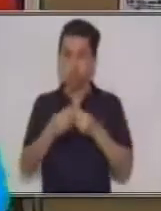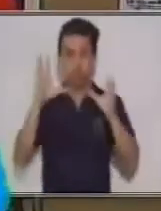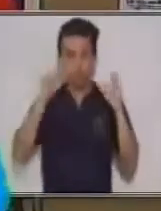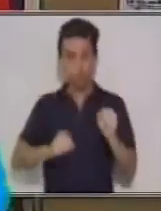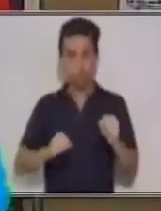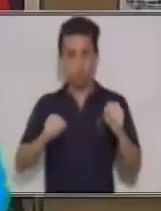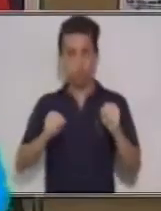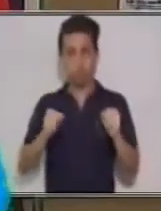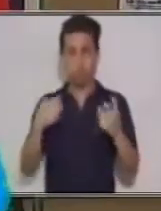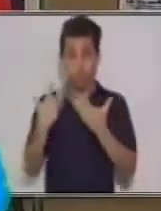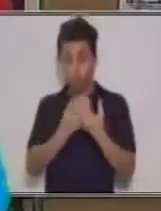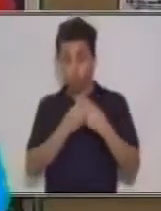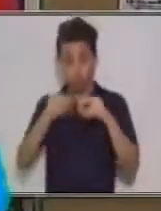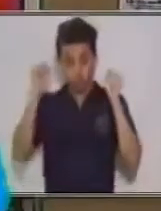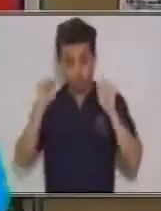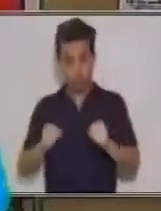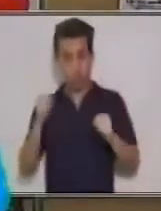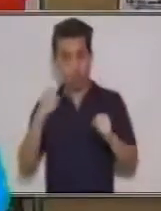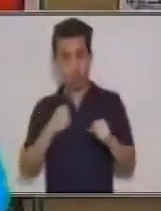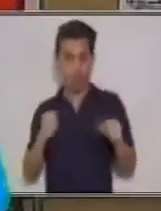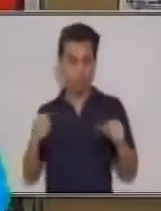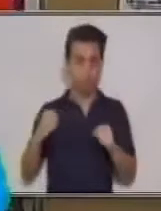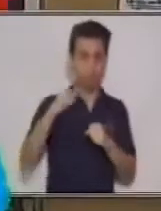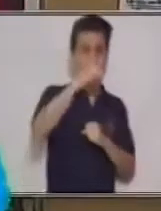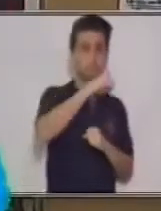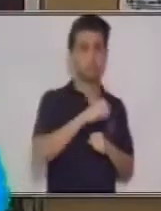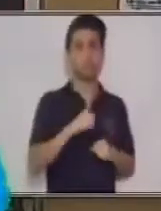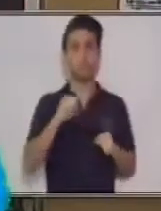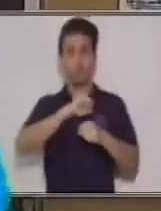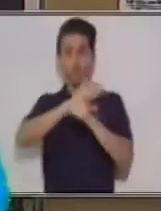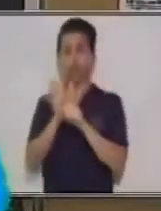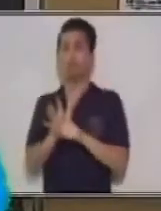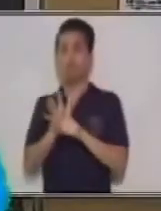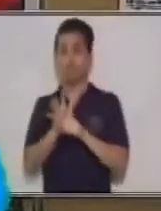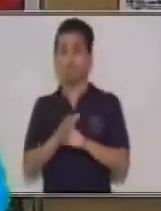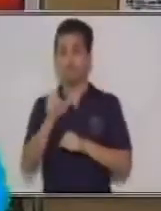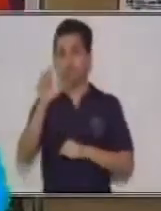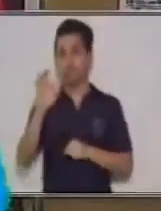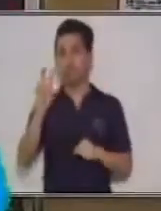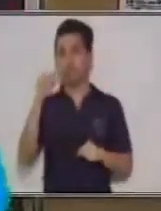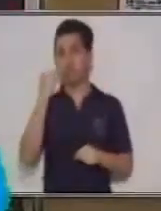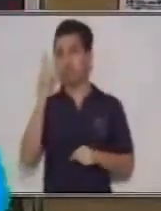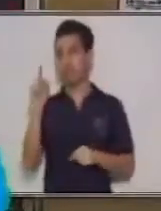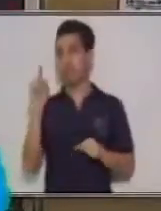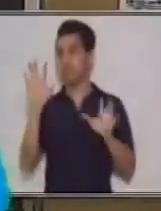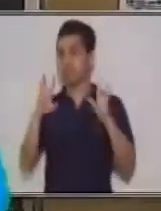coronavirus COVID-19. Veamos acá pues. ¿Qué tipo de